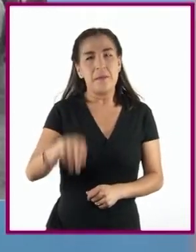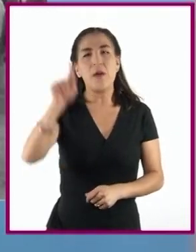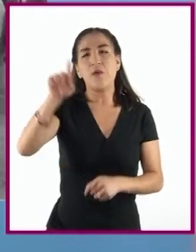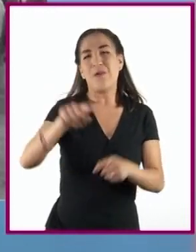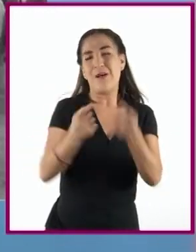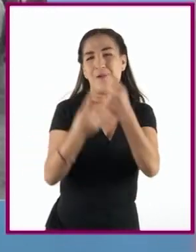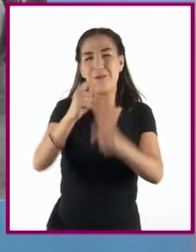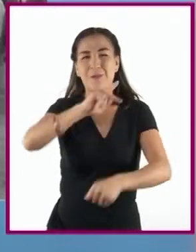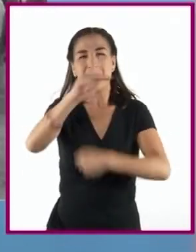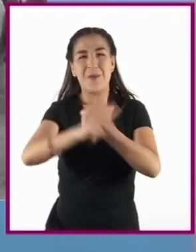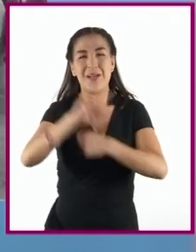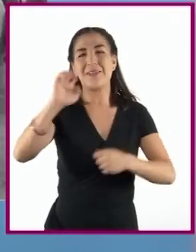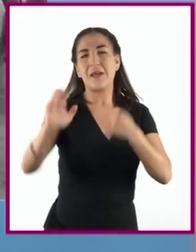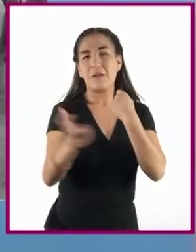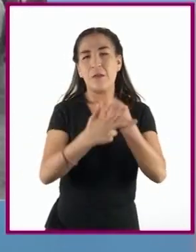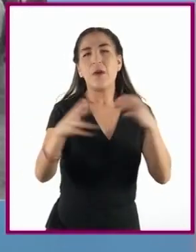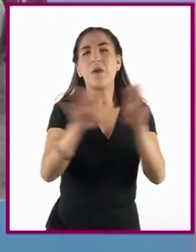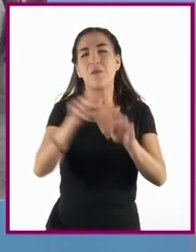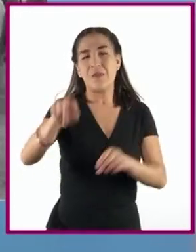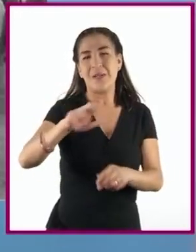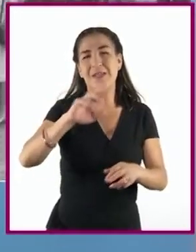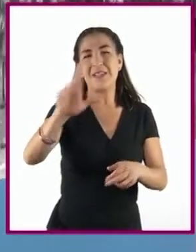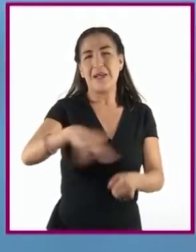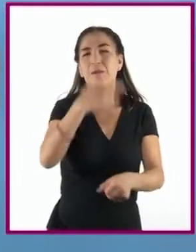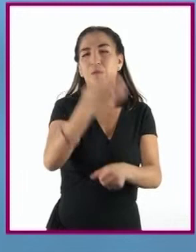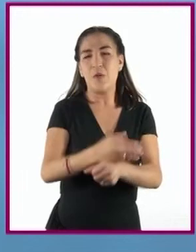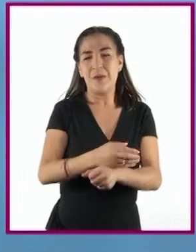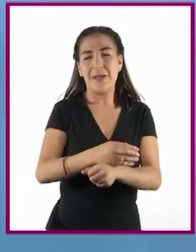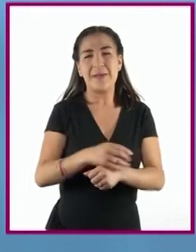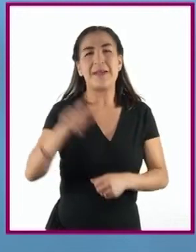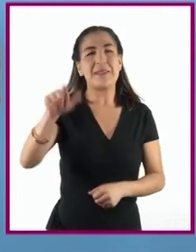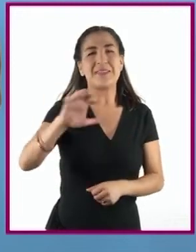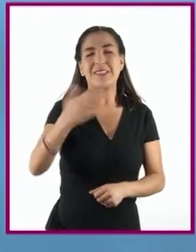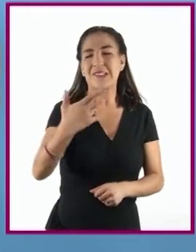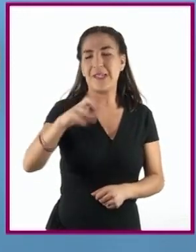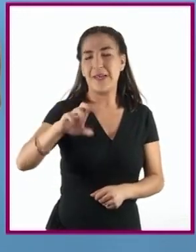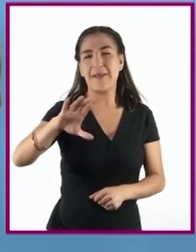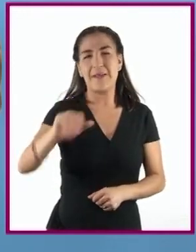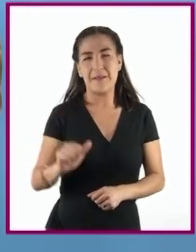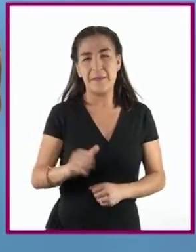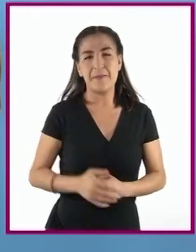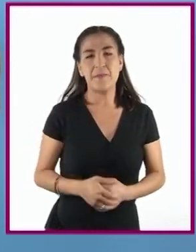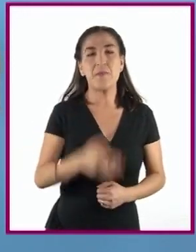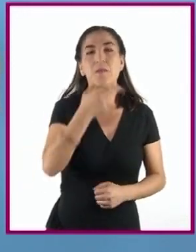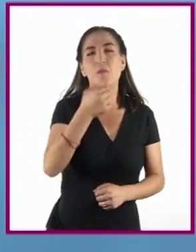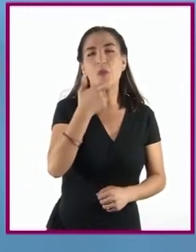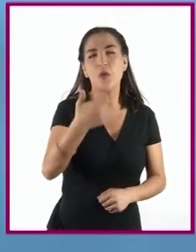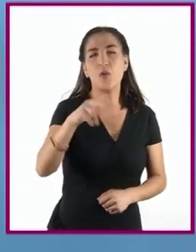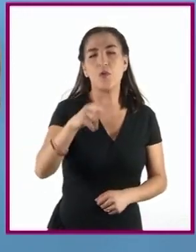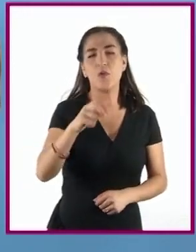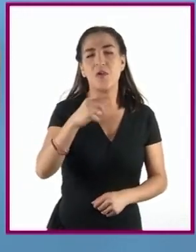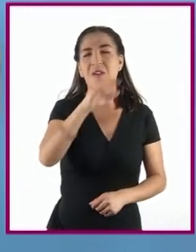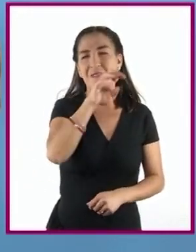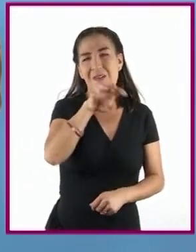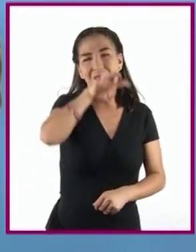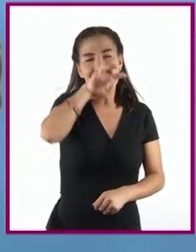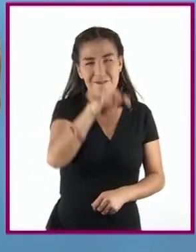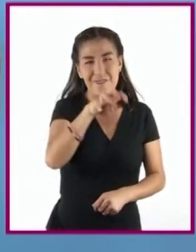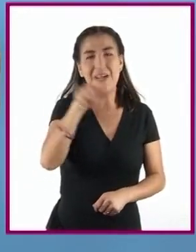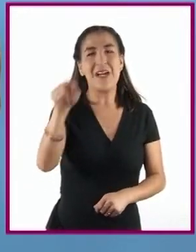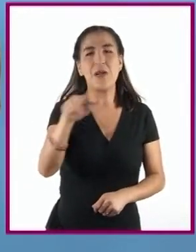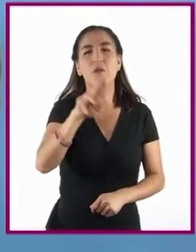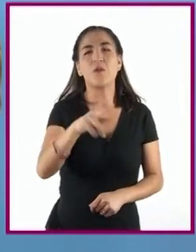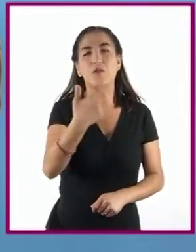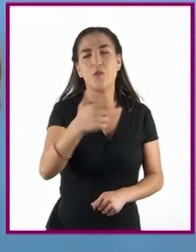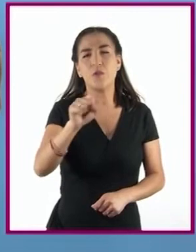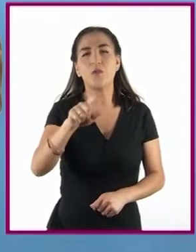por la invasión soviética de la República Checa. Ese año, con Gustavo Díaz Ordaz como presidente, México era